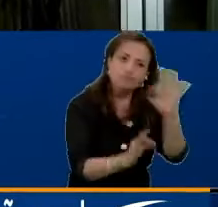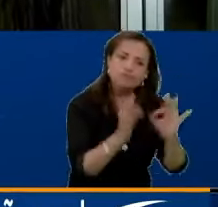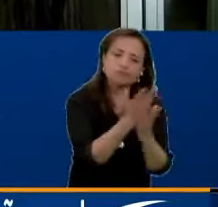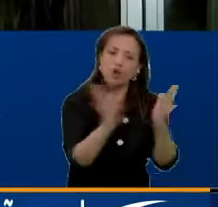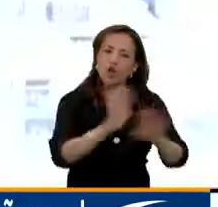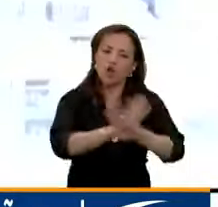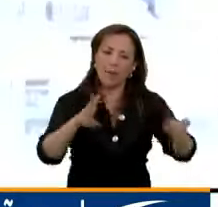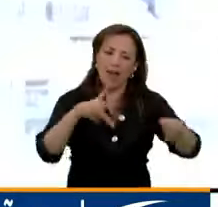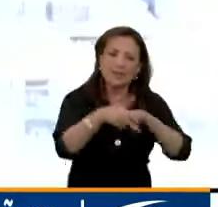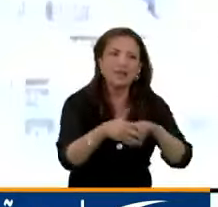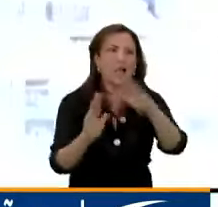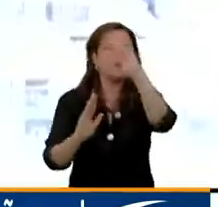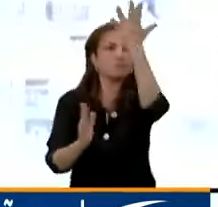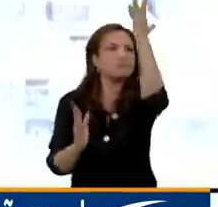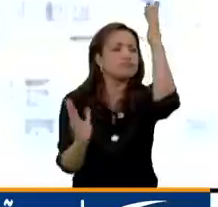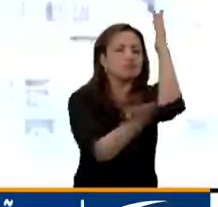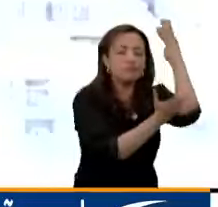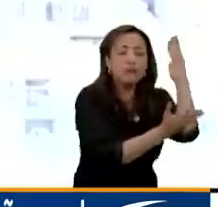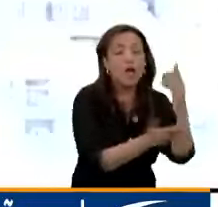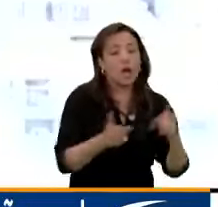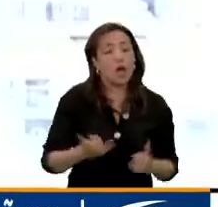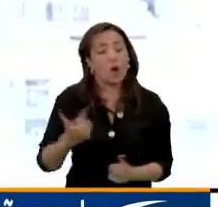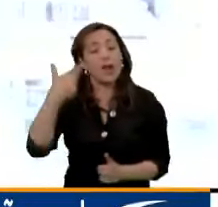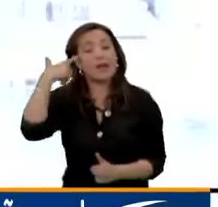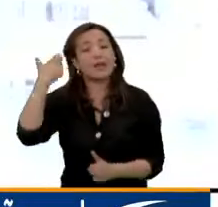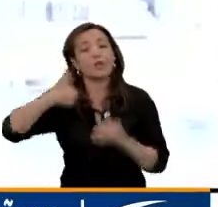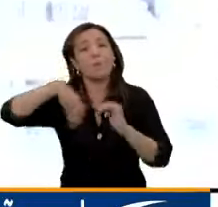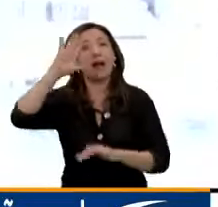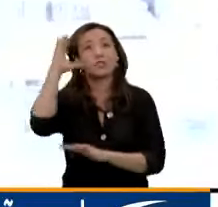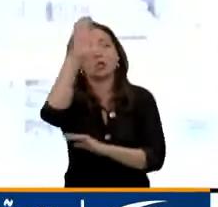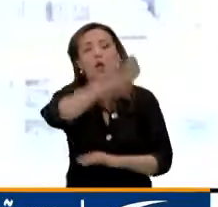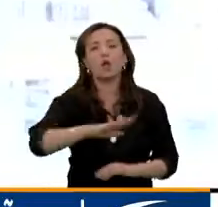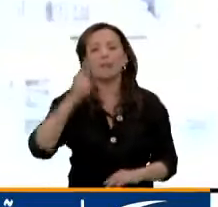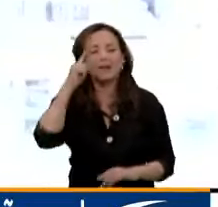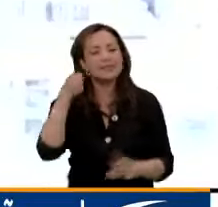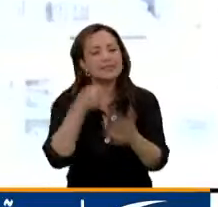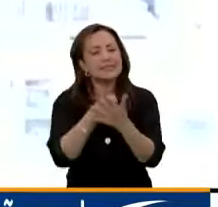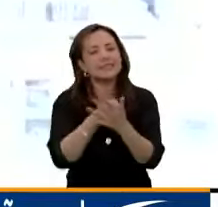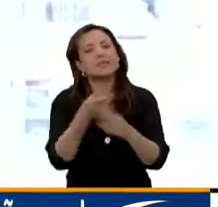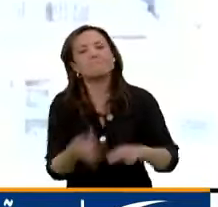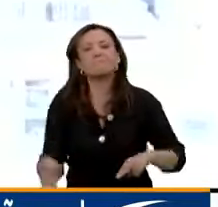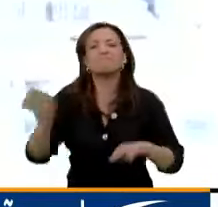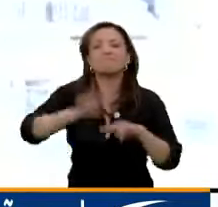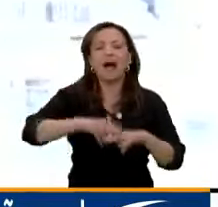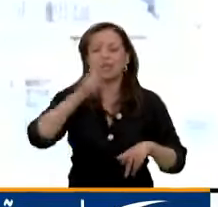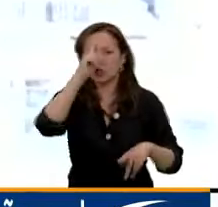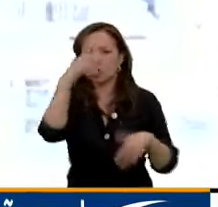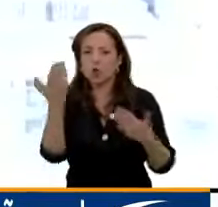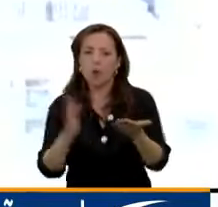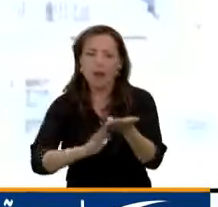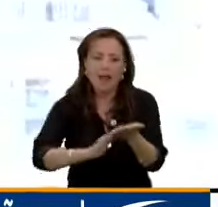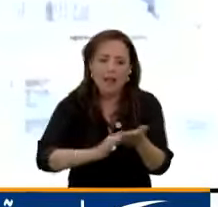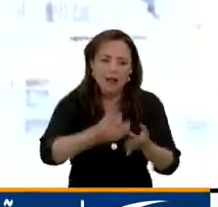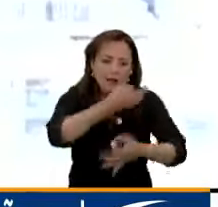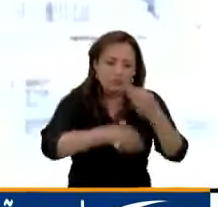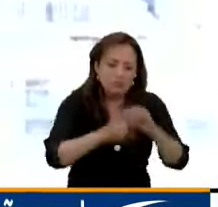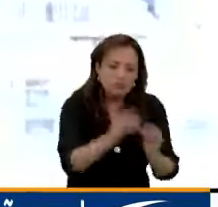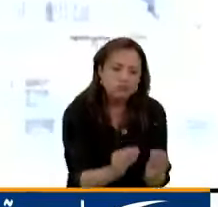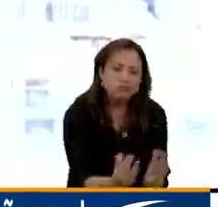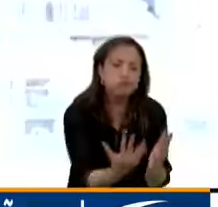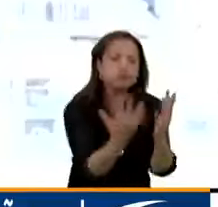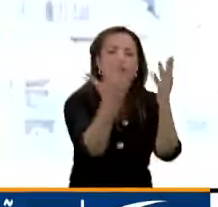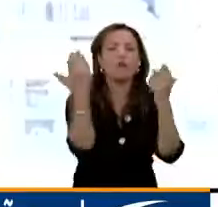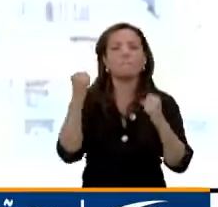detenga la deforestación. Hay un reto enorme para el país que es aumentar su estrategia de restauración en la región